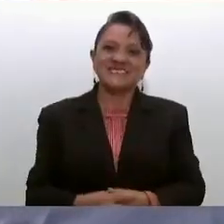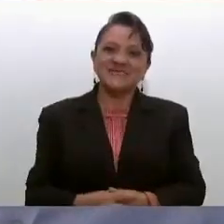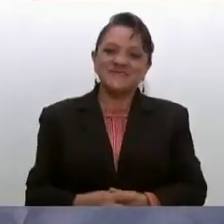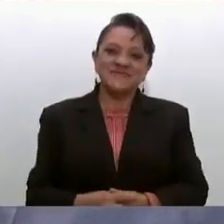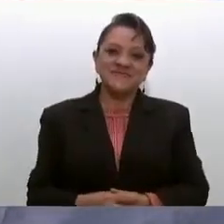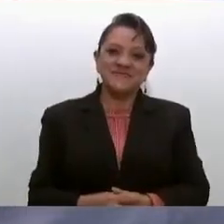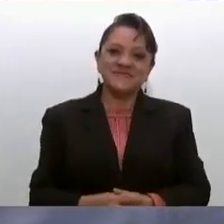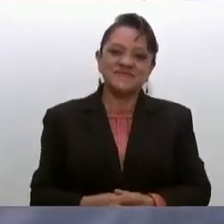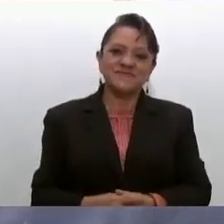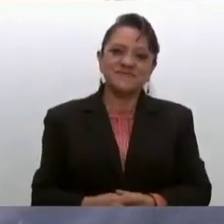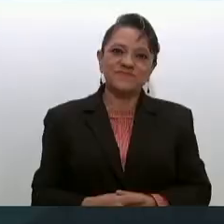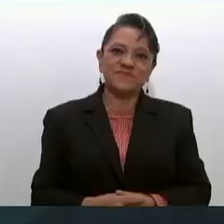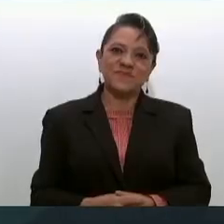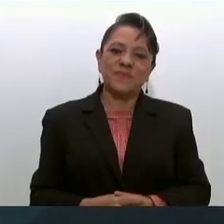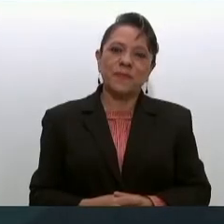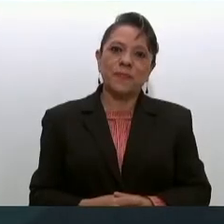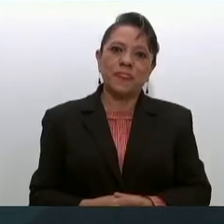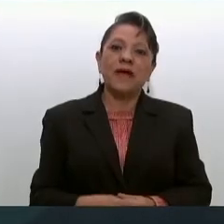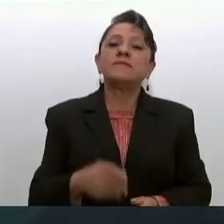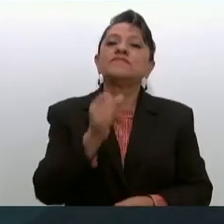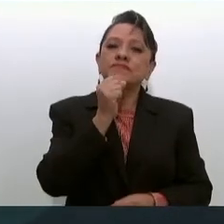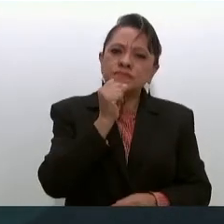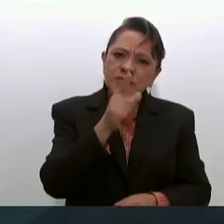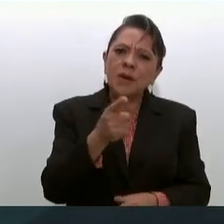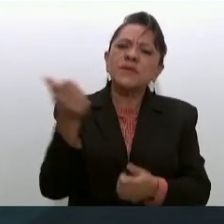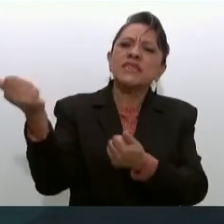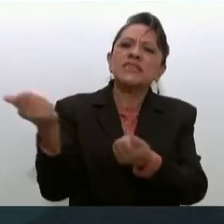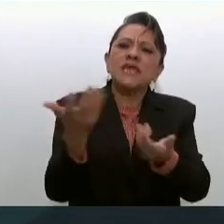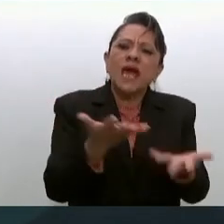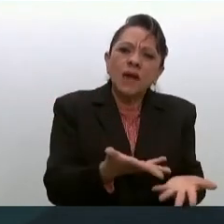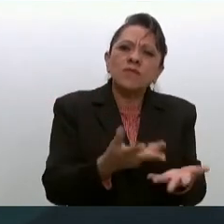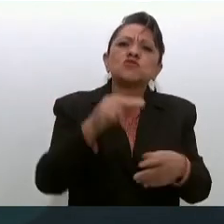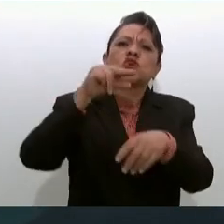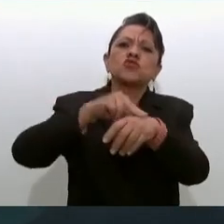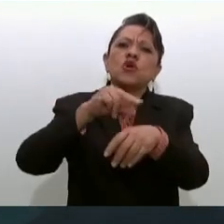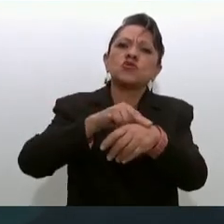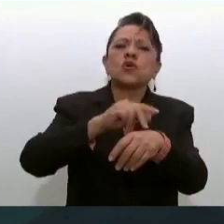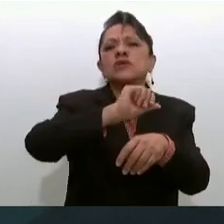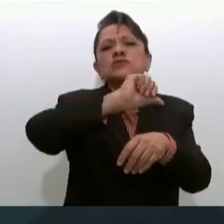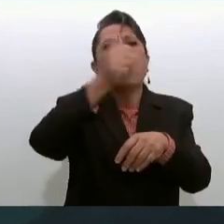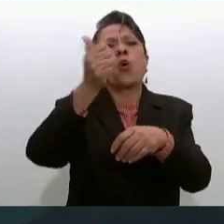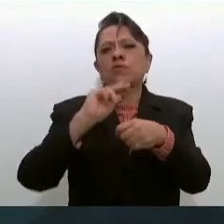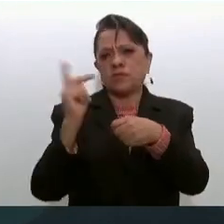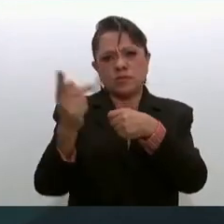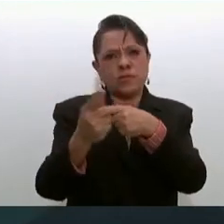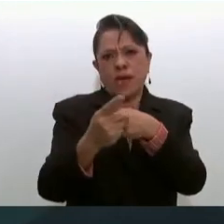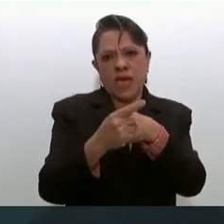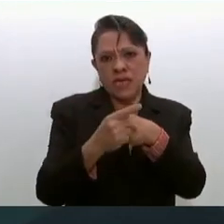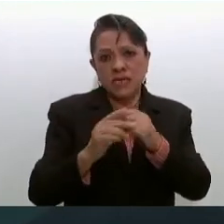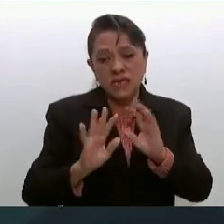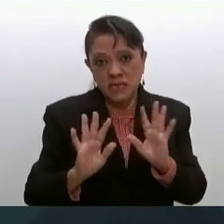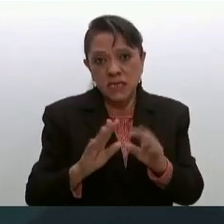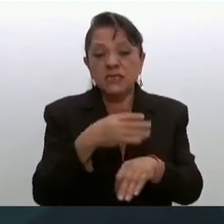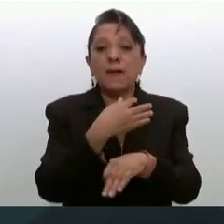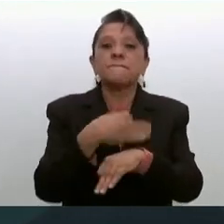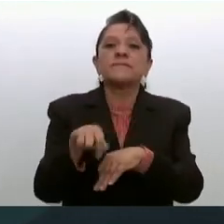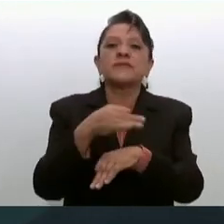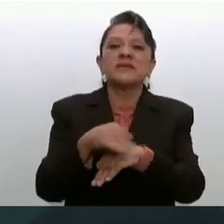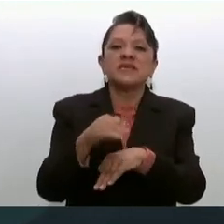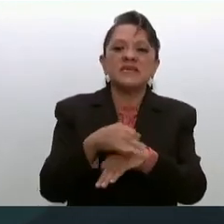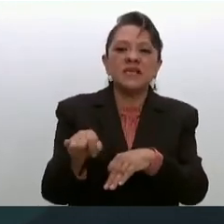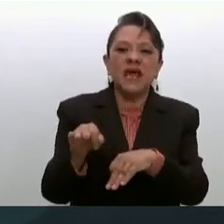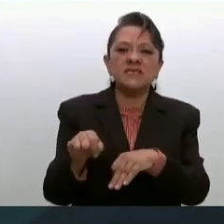y vamos a traer médicos también de otros países en tanto terminamos de